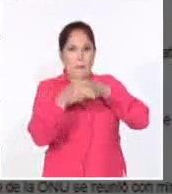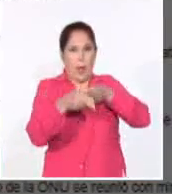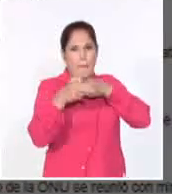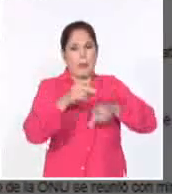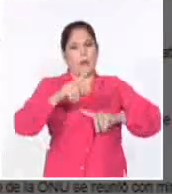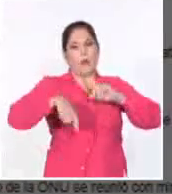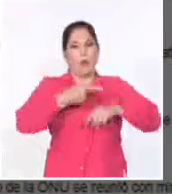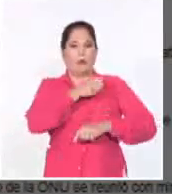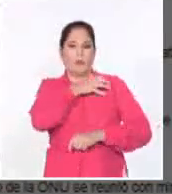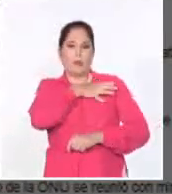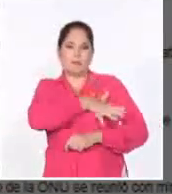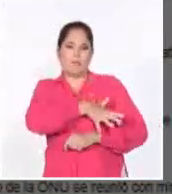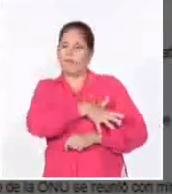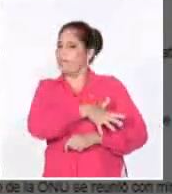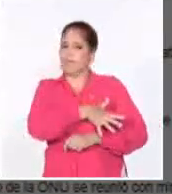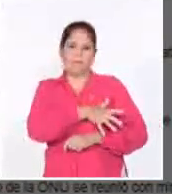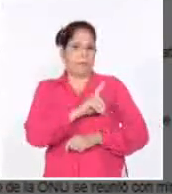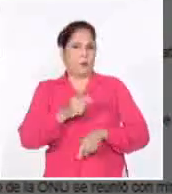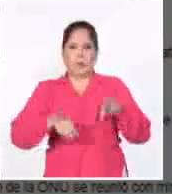como bestia salvaje, señala la convocatoria.